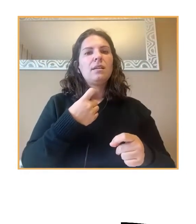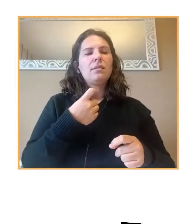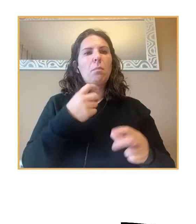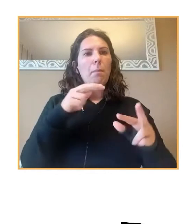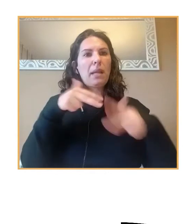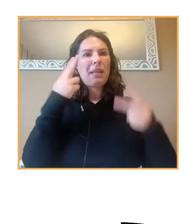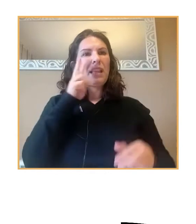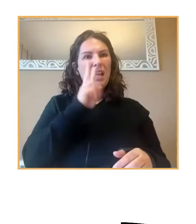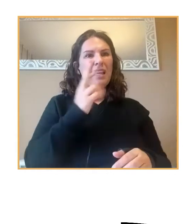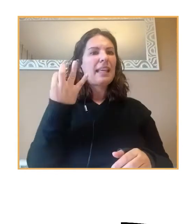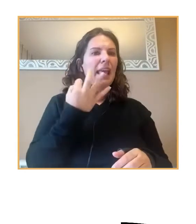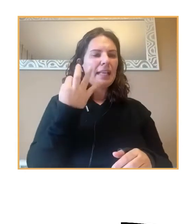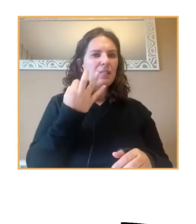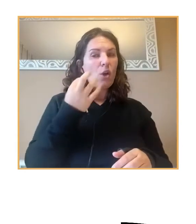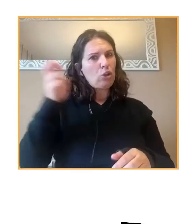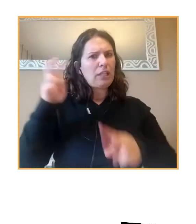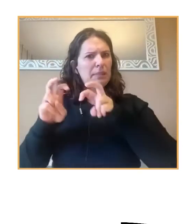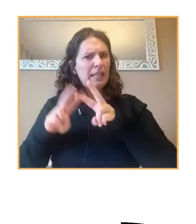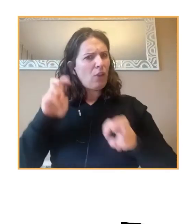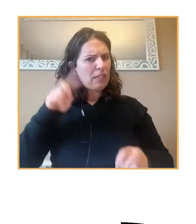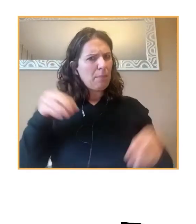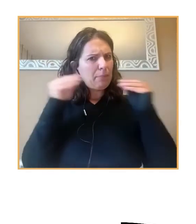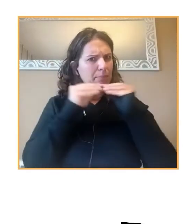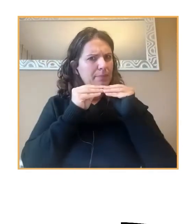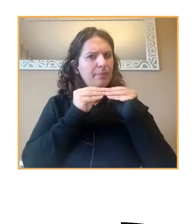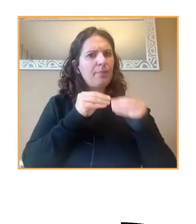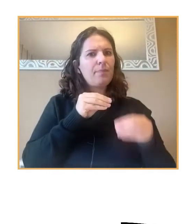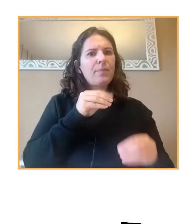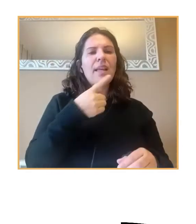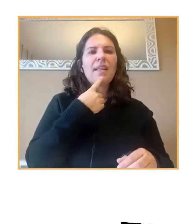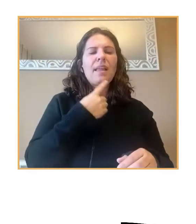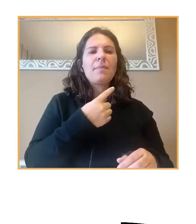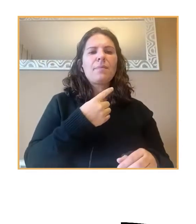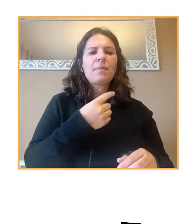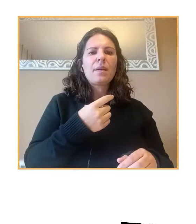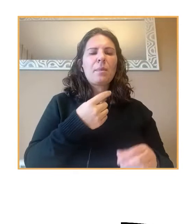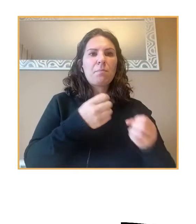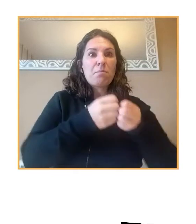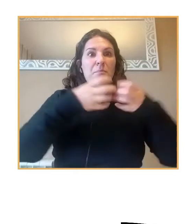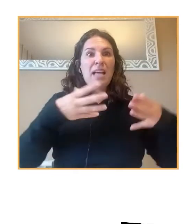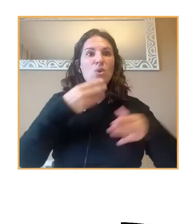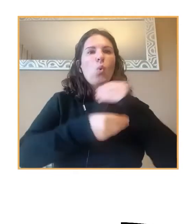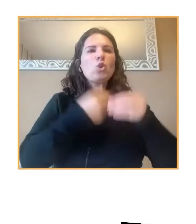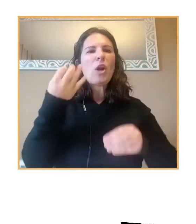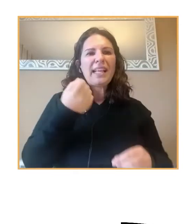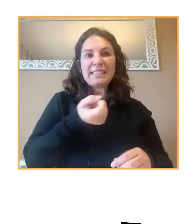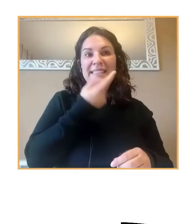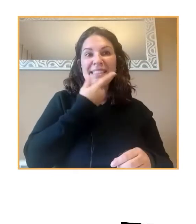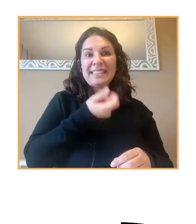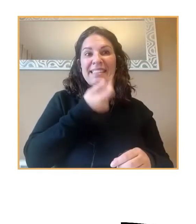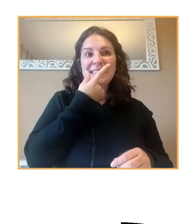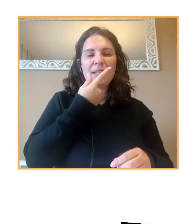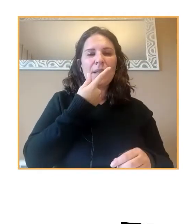trabajos, que han aumentado el uso de psicofármacos en relación a estos estados